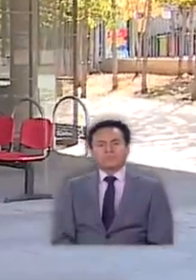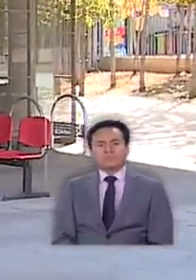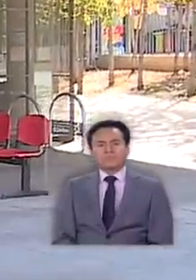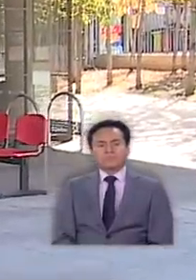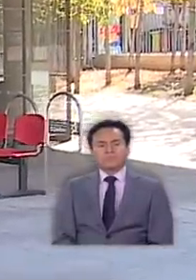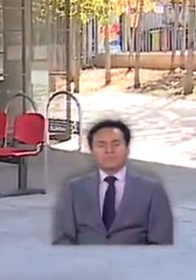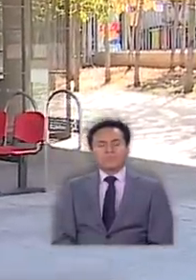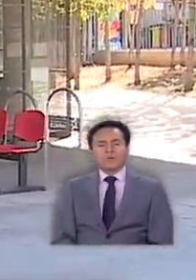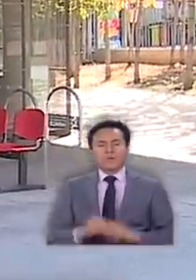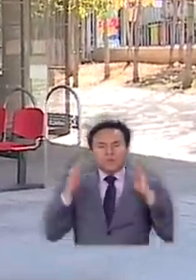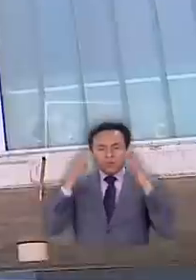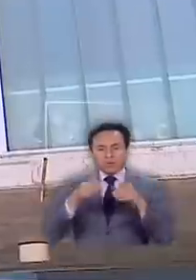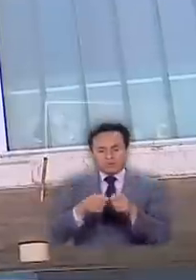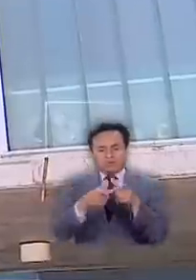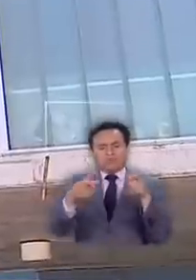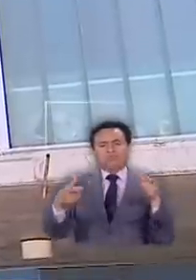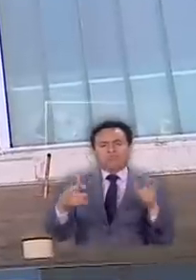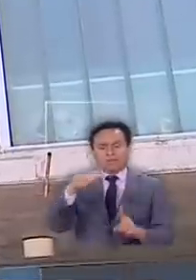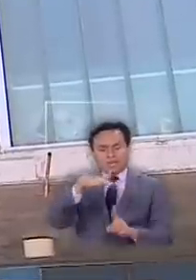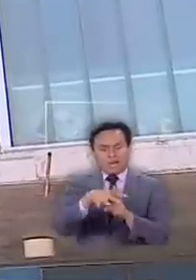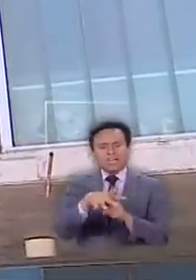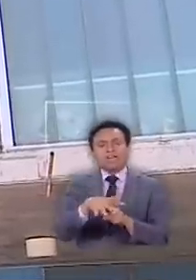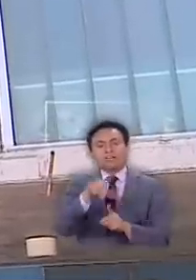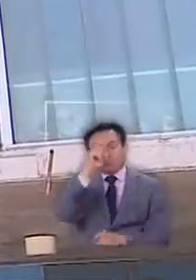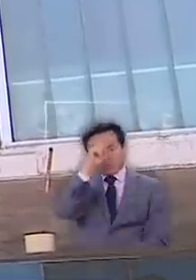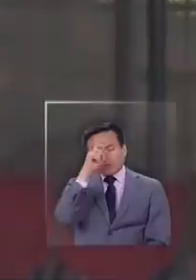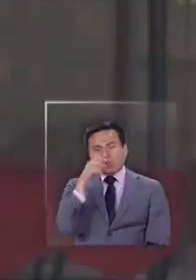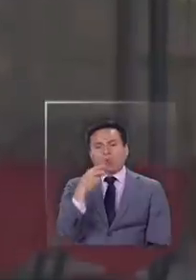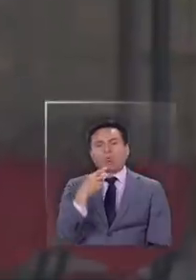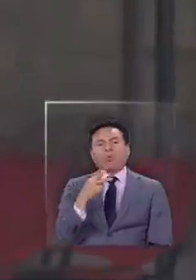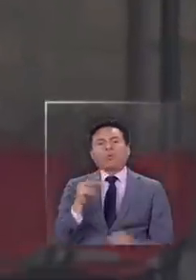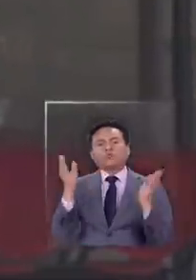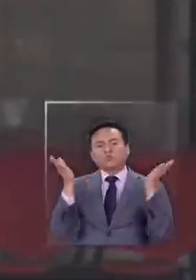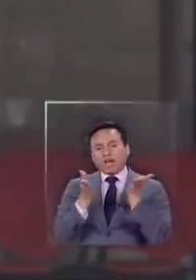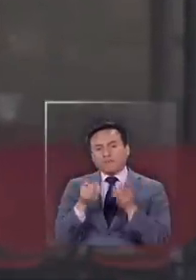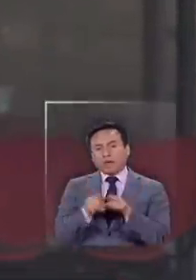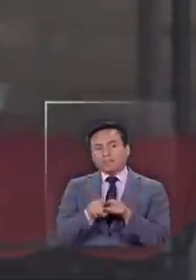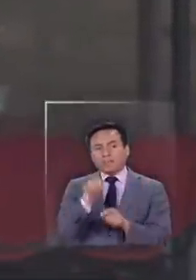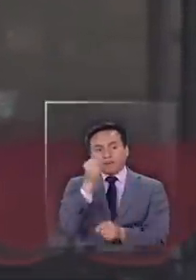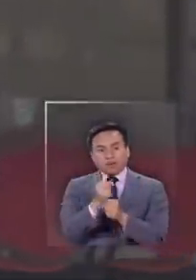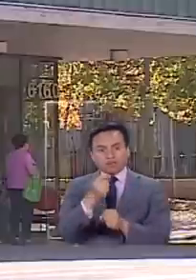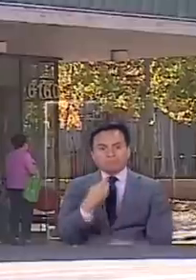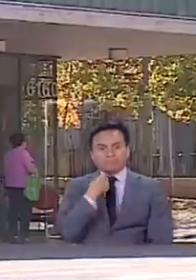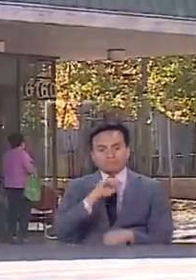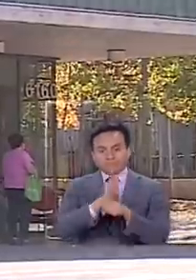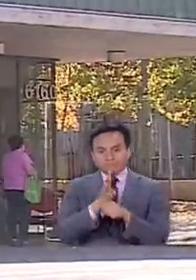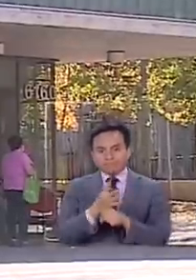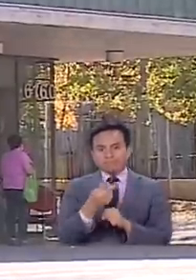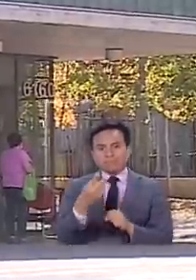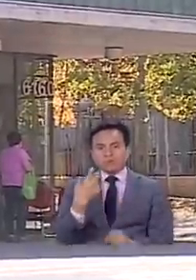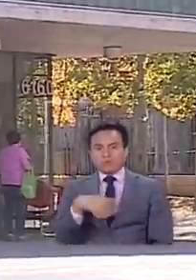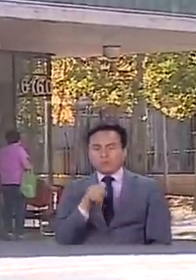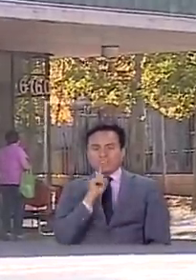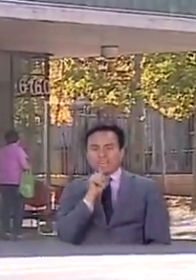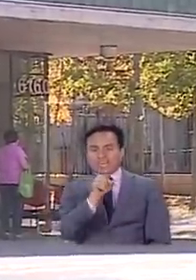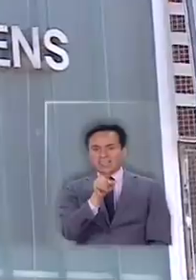Un foco de contagio se evidenció en este consultorio de Huachuraba Una trabajadora dio positivo al COVID-19 durante la semana pasada